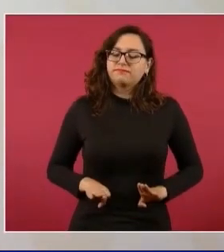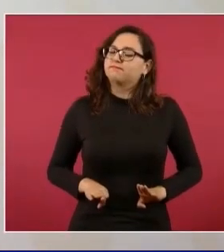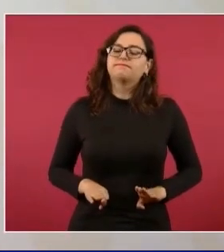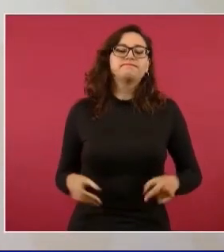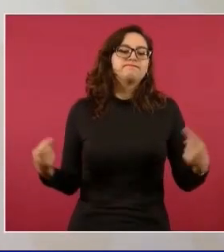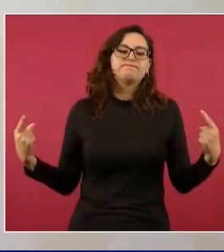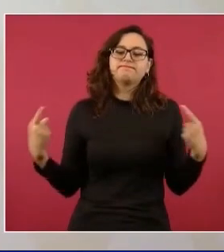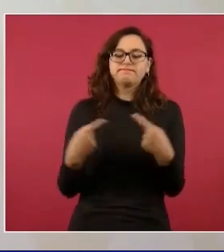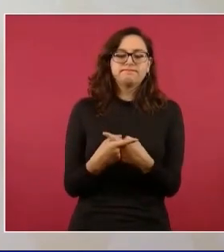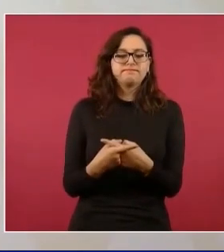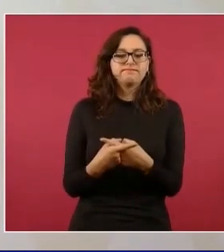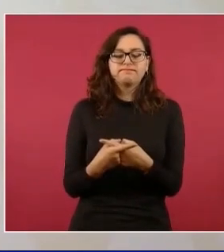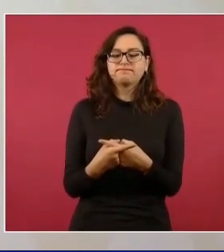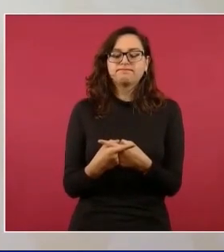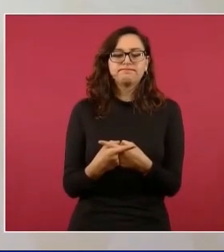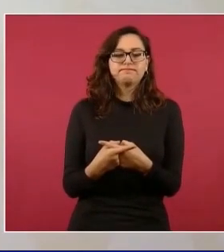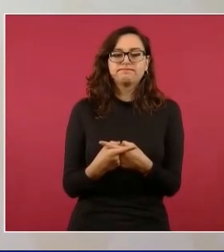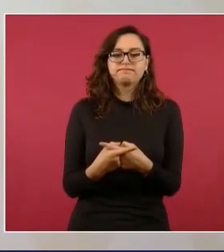eso